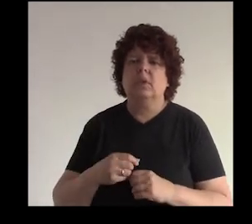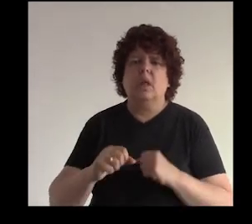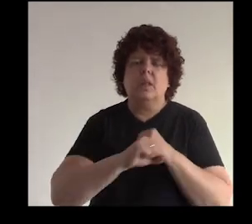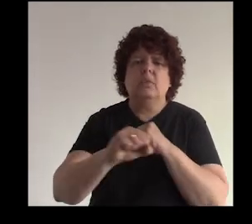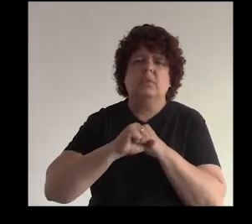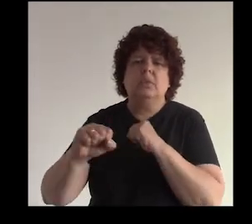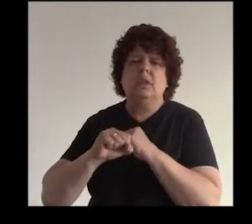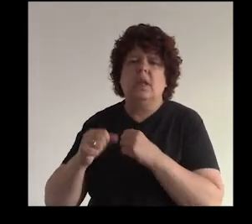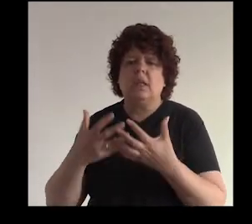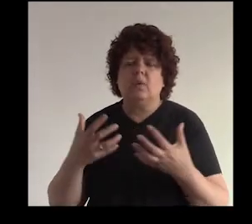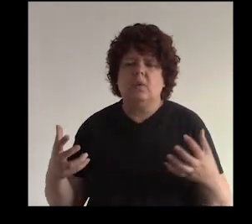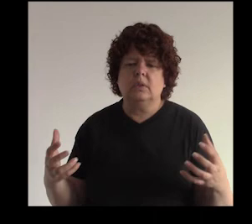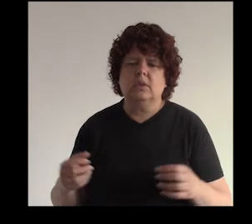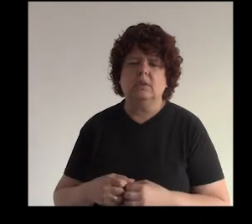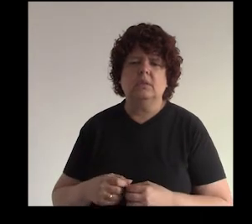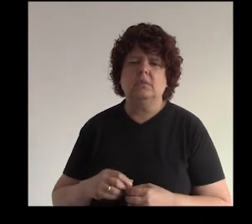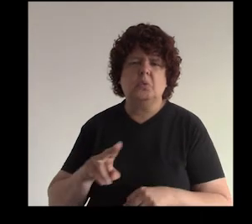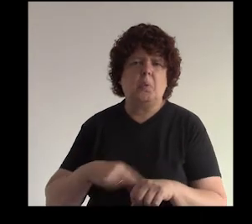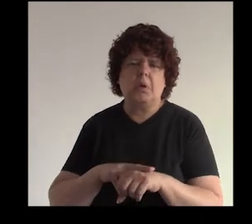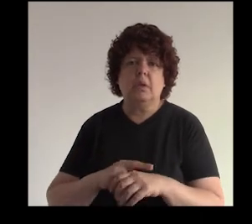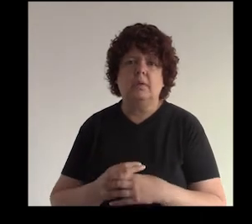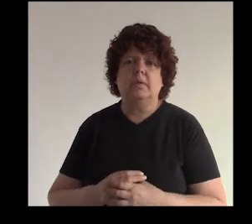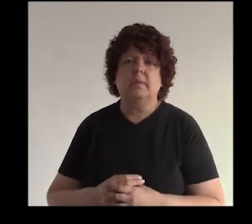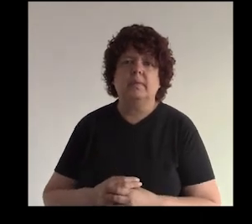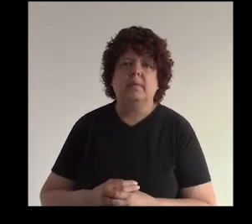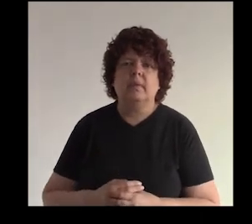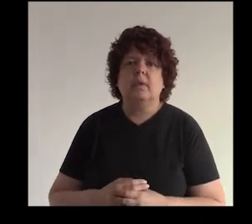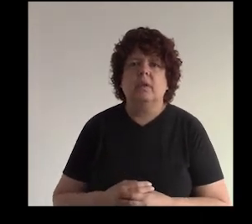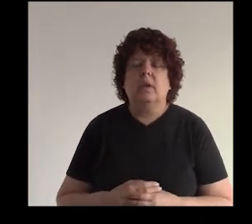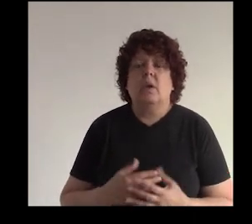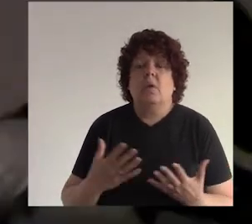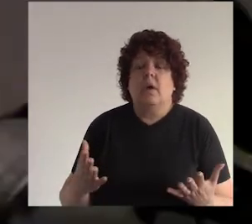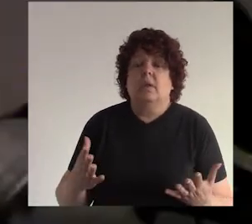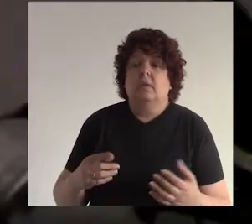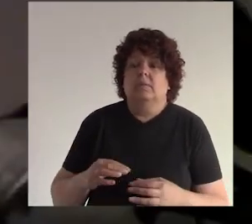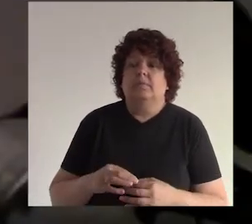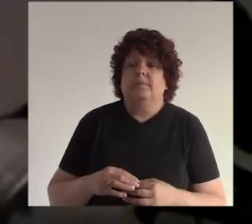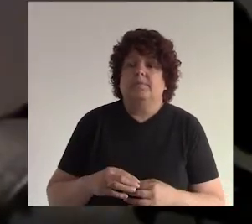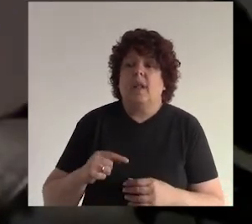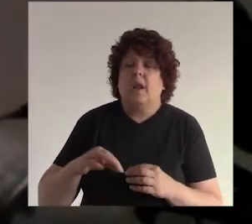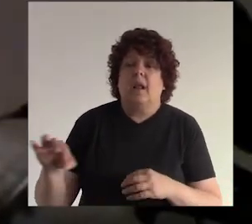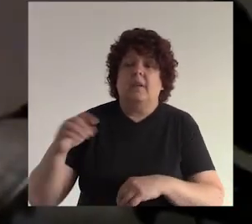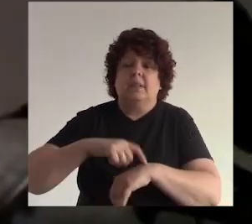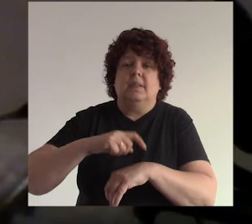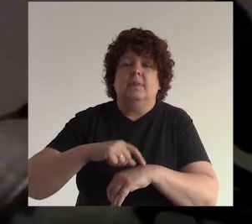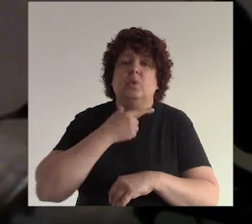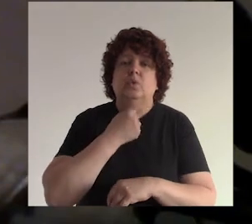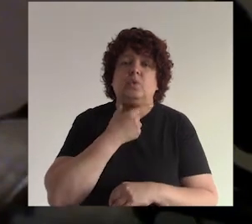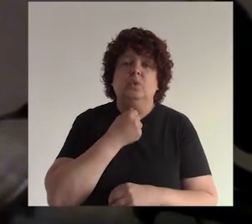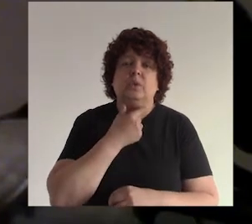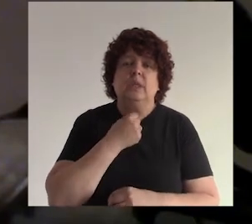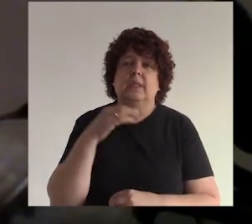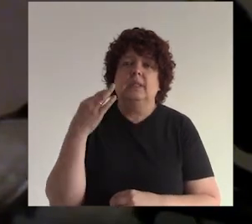difundirlos el producto es suficiente sí bueno a lo largo del tiempo a los seres humanos nos